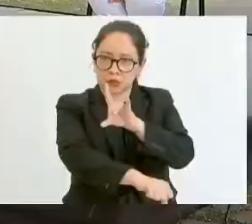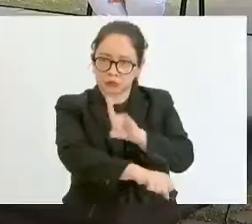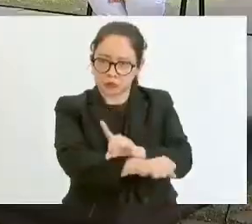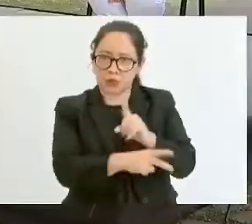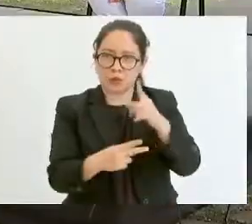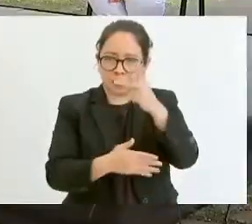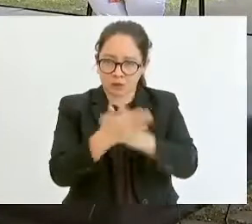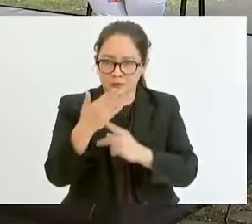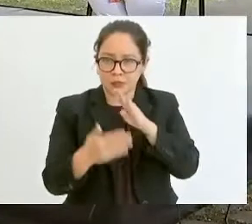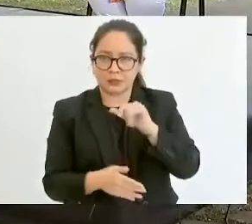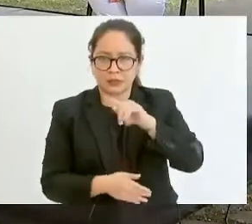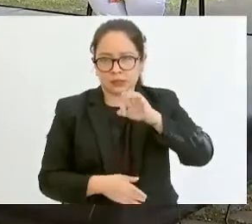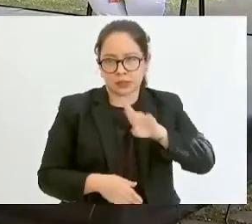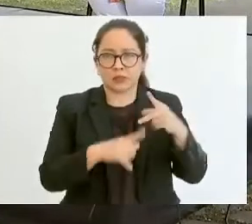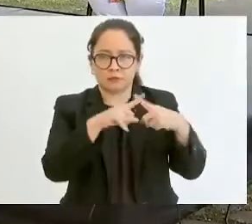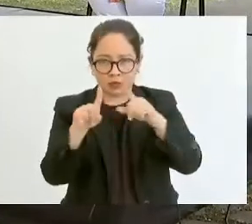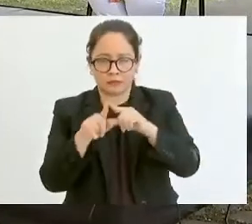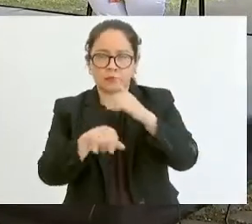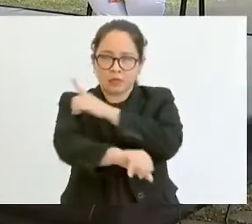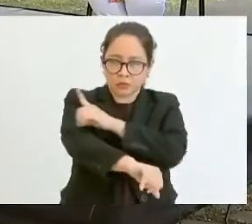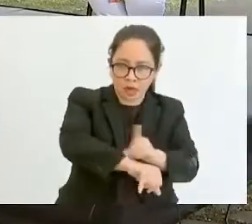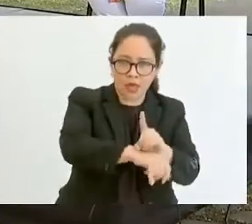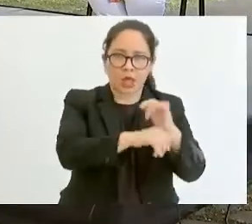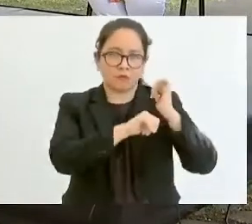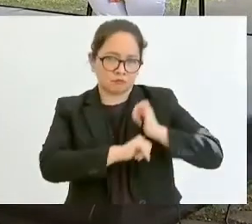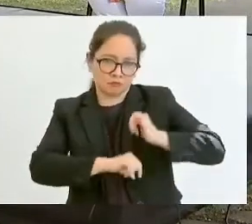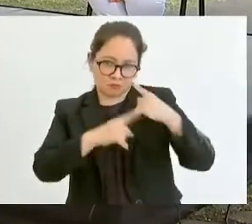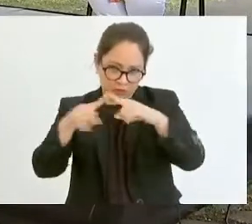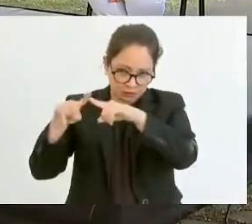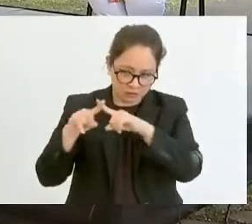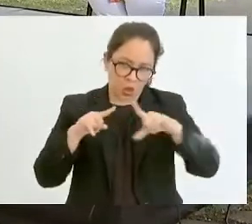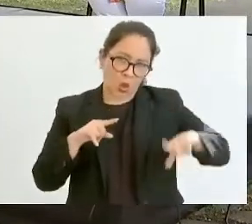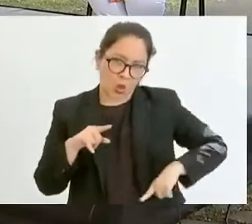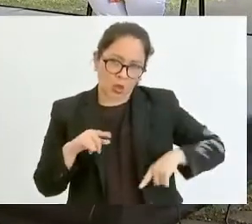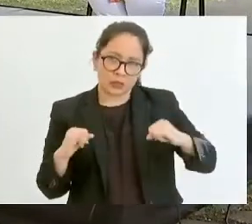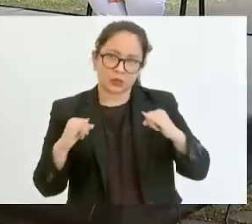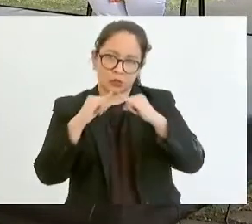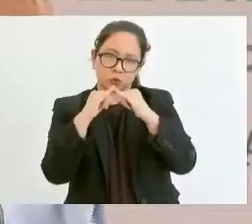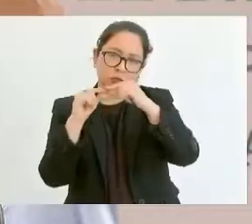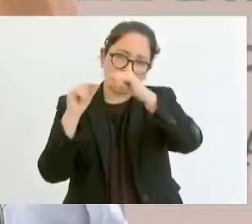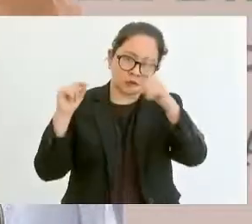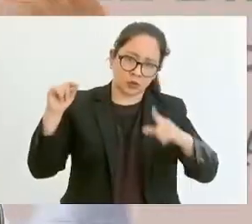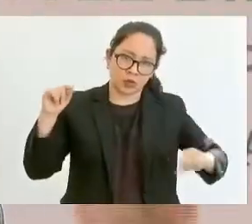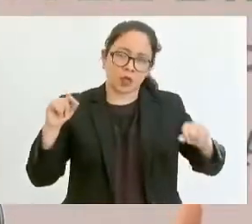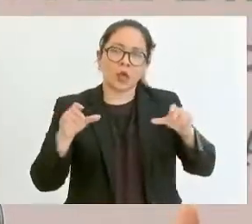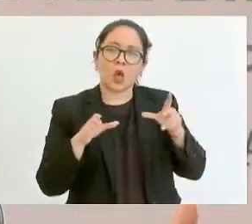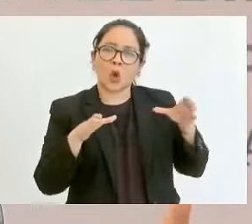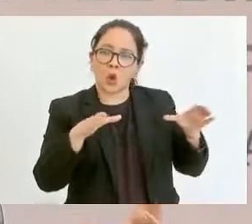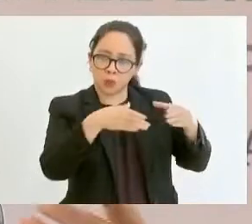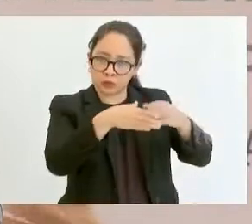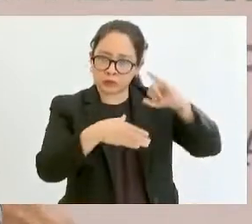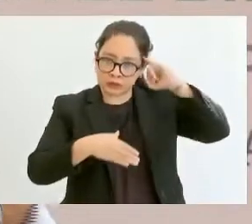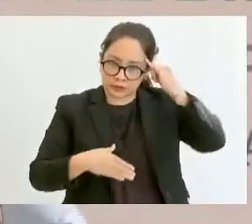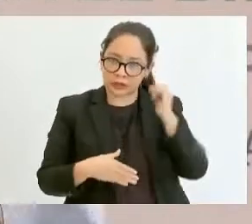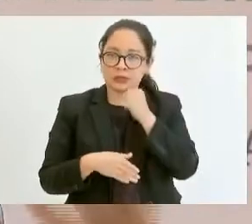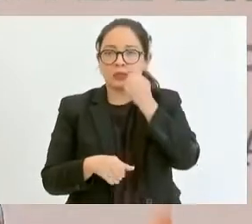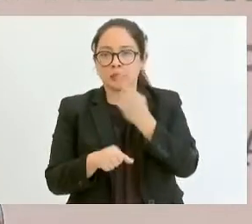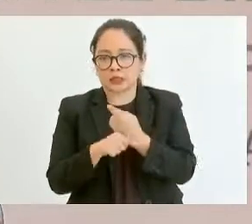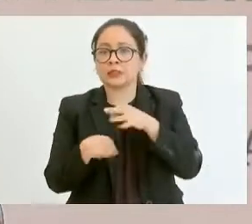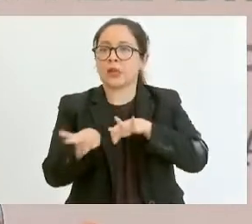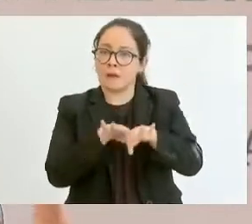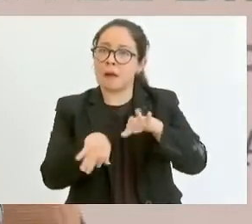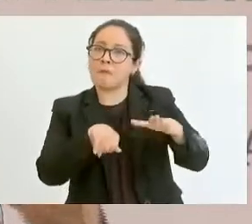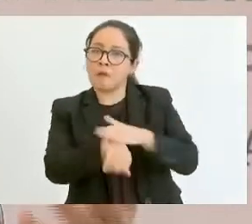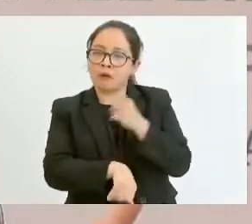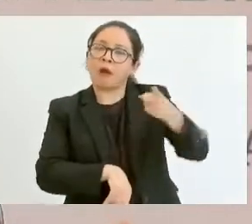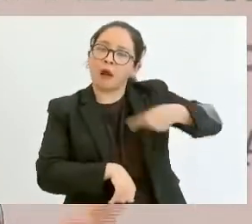bienestar, delegados y delegadas de bienestar, servidores de la nación, del Instituto Nacional de Pueblos Indígenas, de la Secretaría del Trabajo, porque también